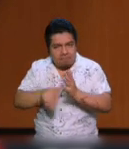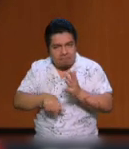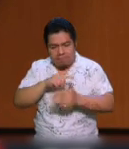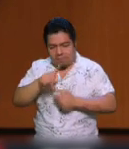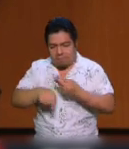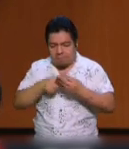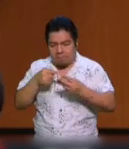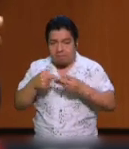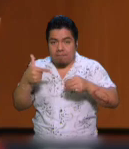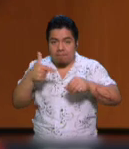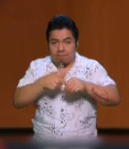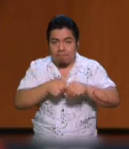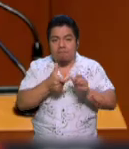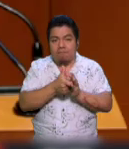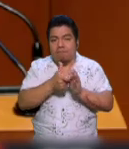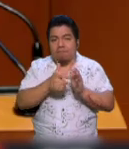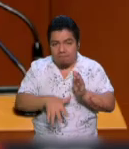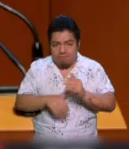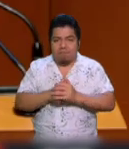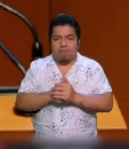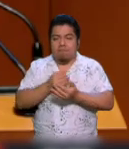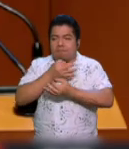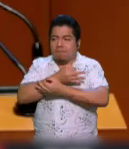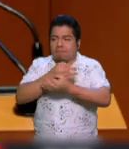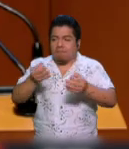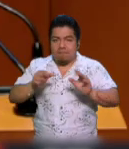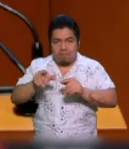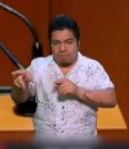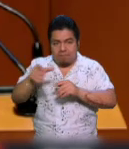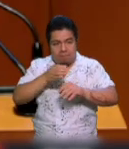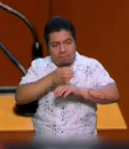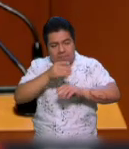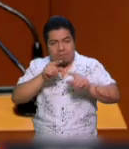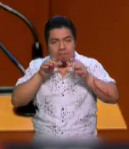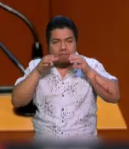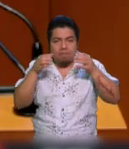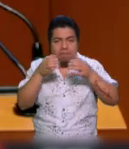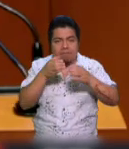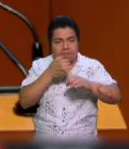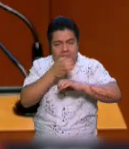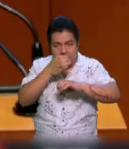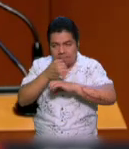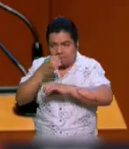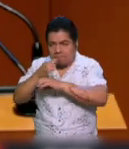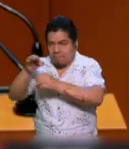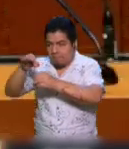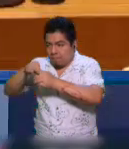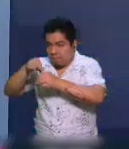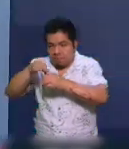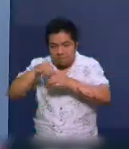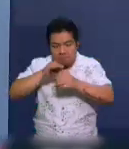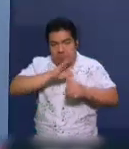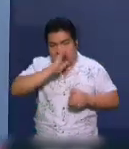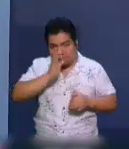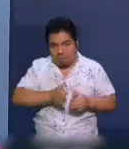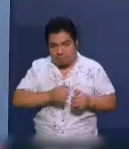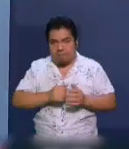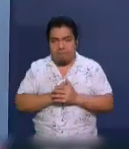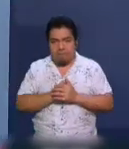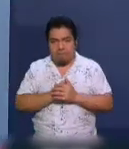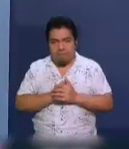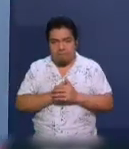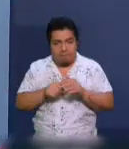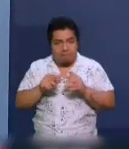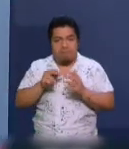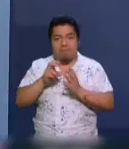como con combustibles baratos. Este dictamen ya fue enviado a los congresos estatales para su eventual votación y aprobación. En